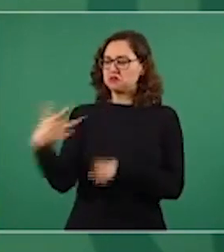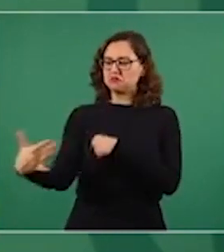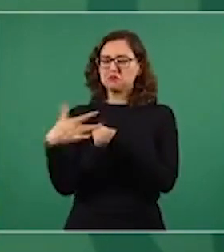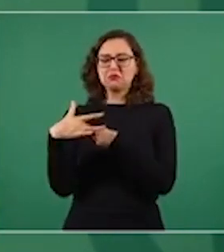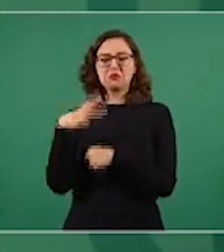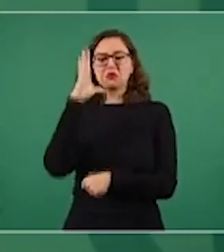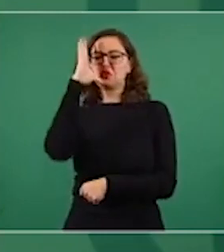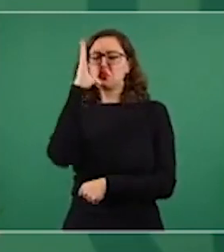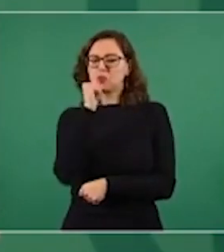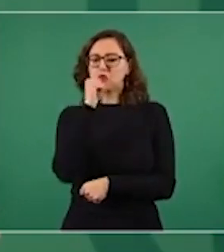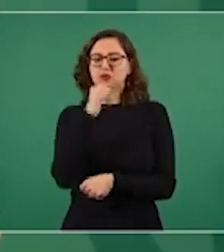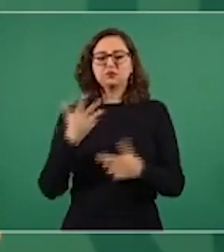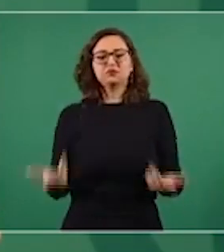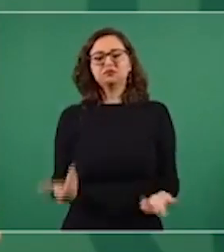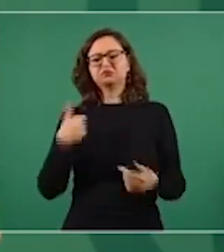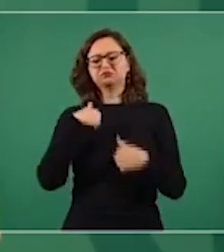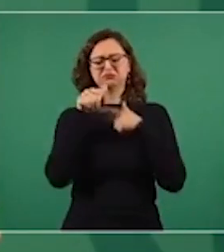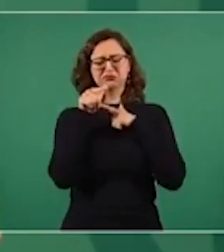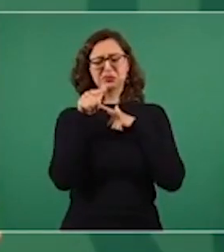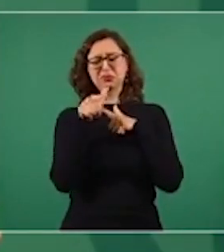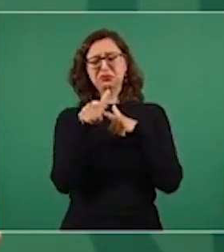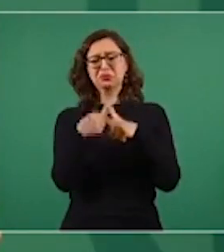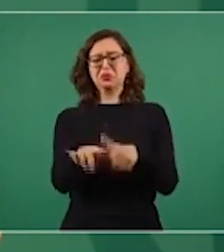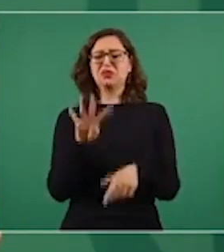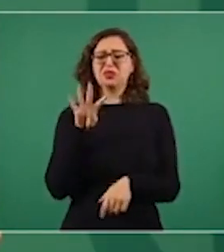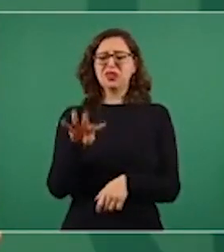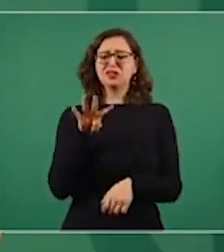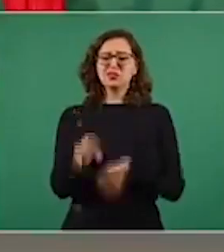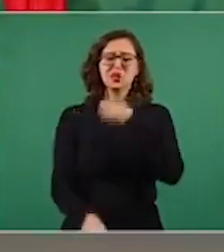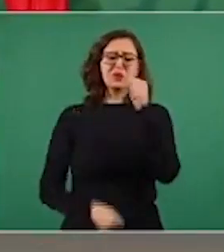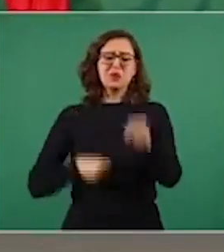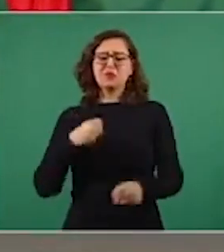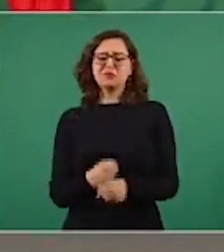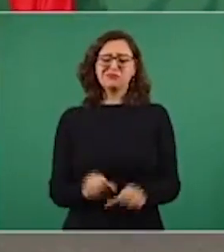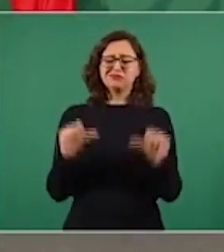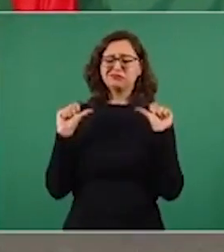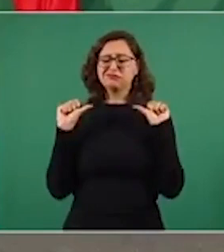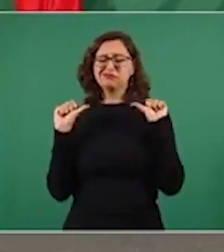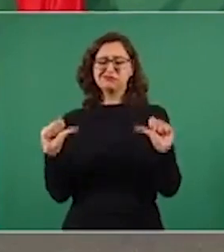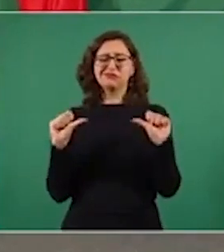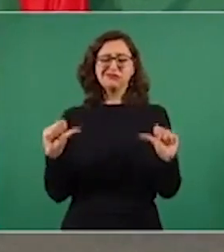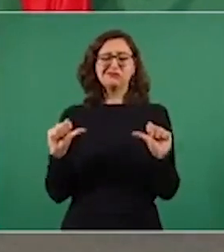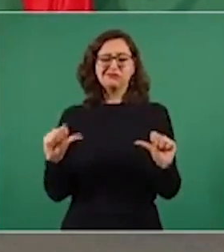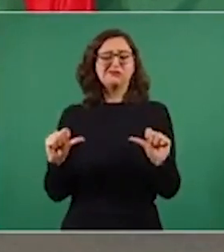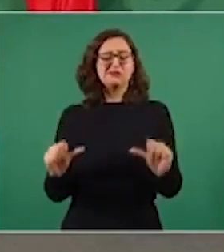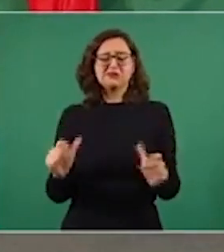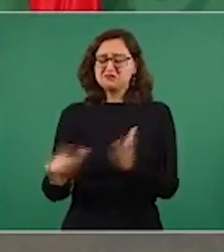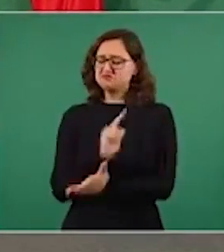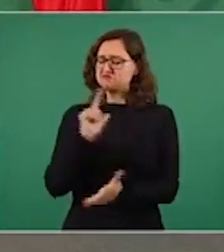que pueda durar en el cargo 19 años y que no lo puedan mover legalmente